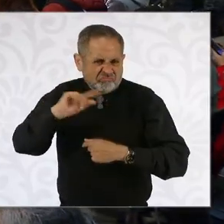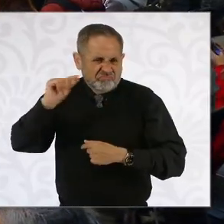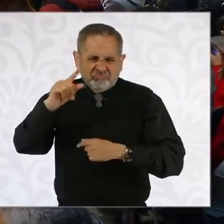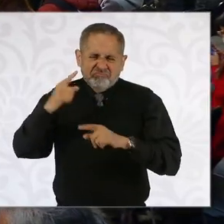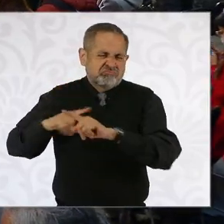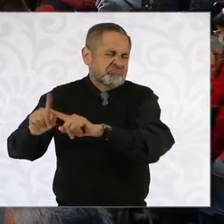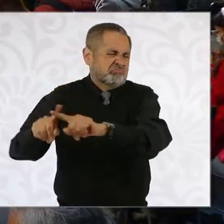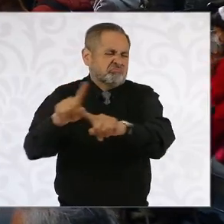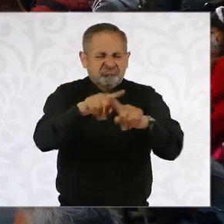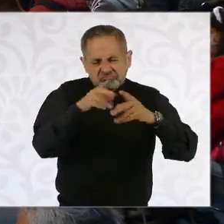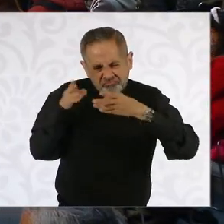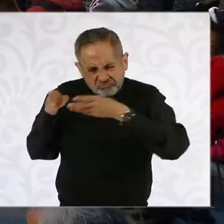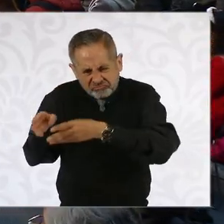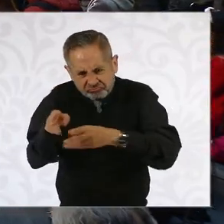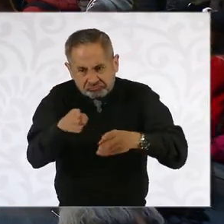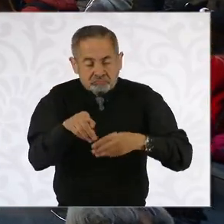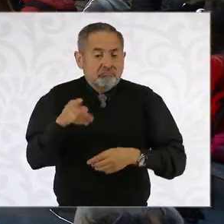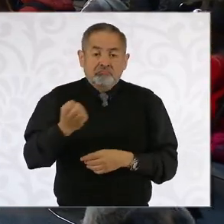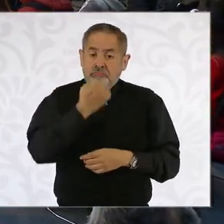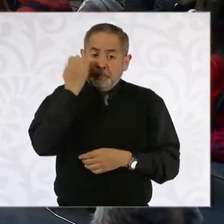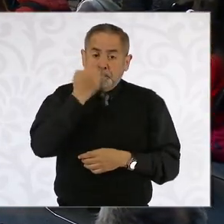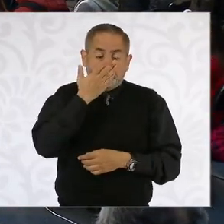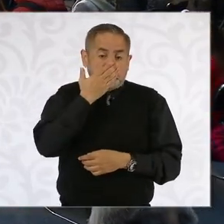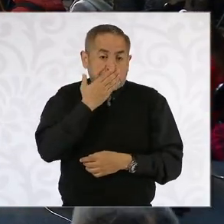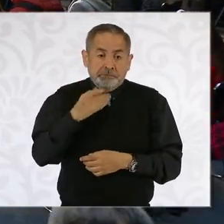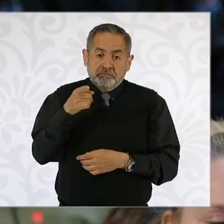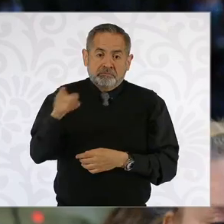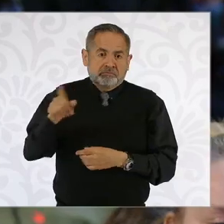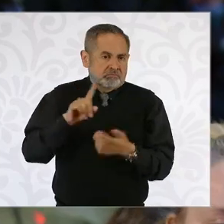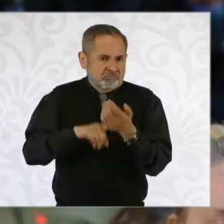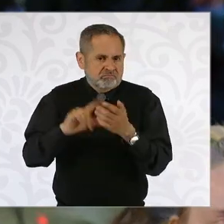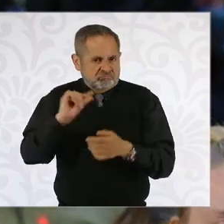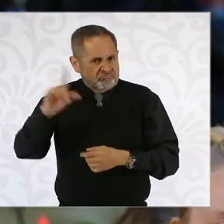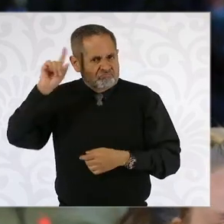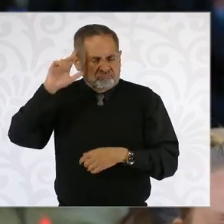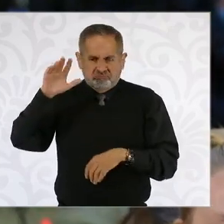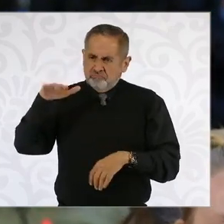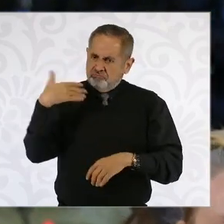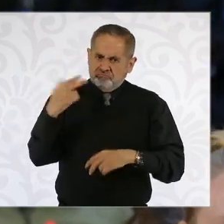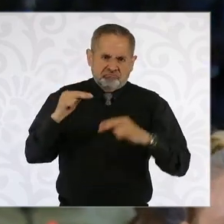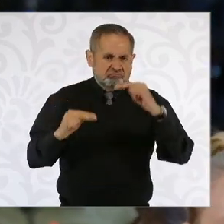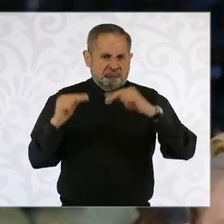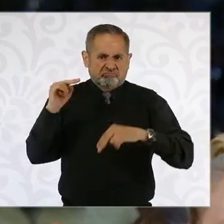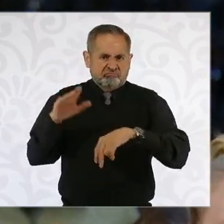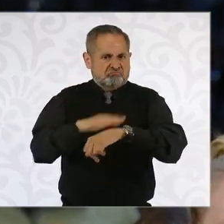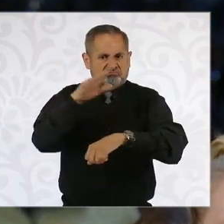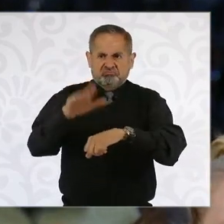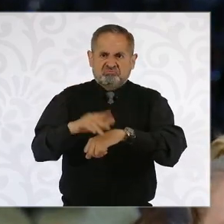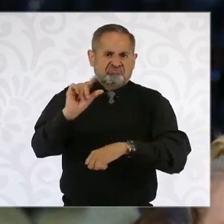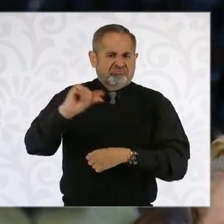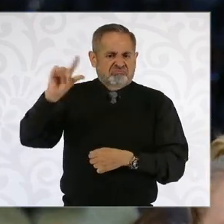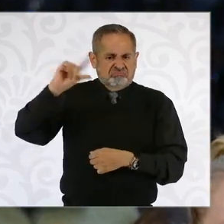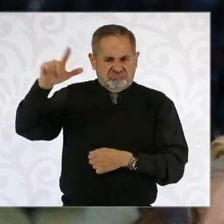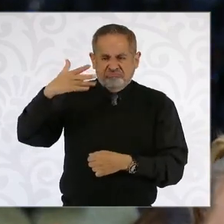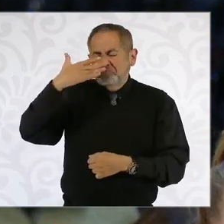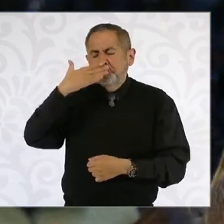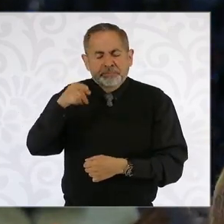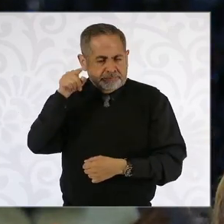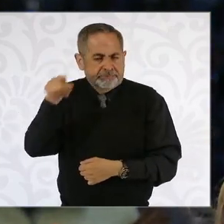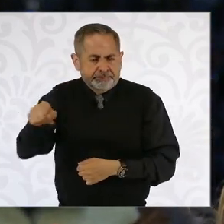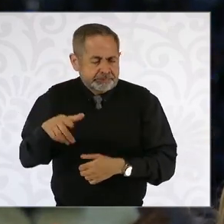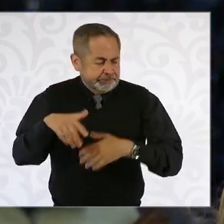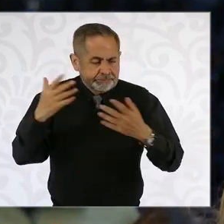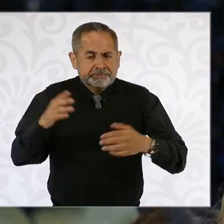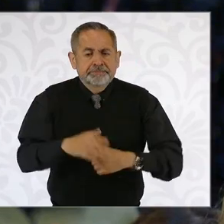índoles. Y es una escuela que tiene formación de cuadros de primer nivel, que se integran justamente en estos procesos de los que hablamos.